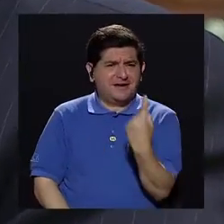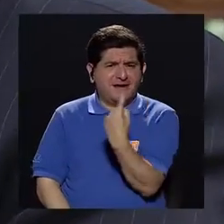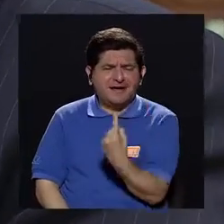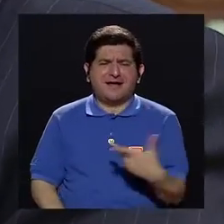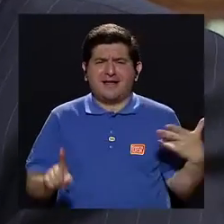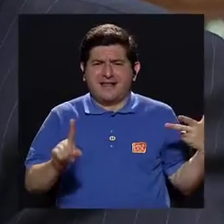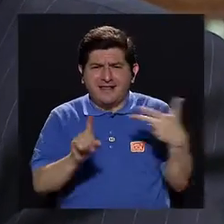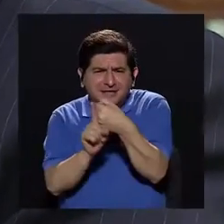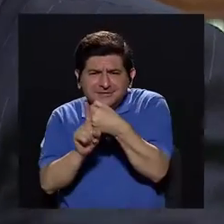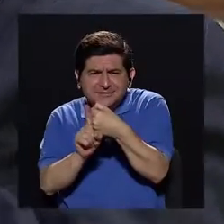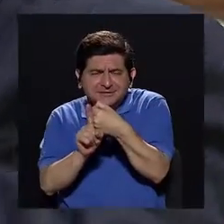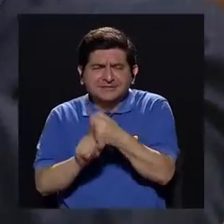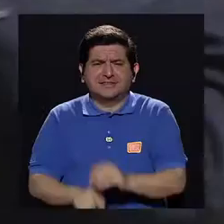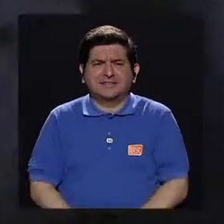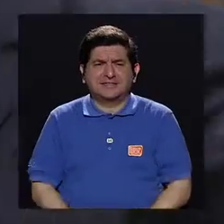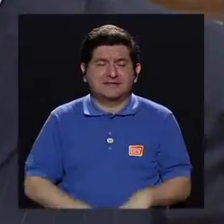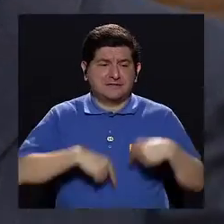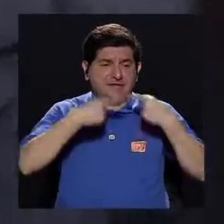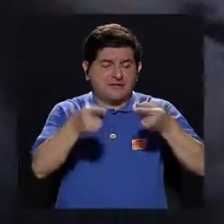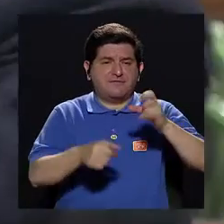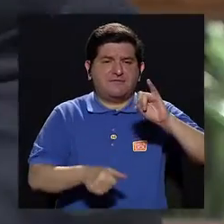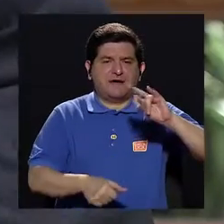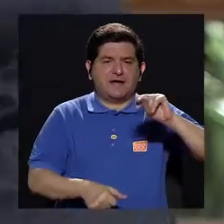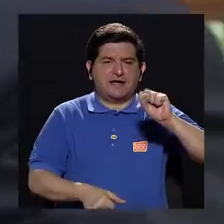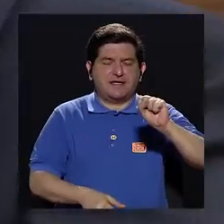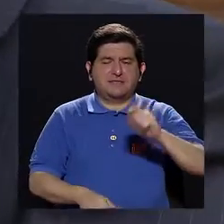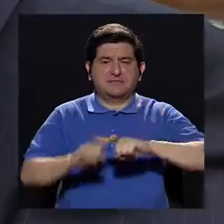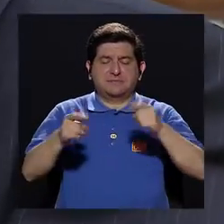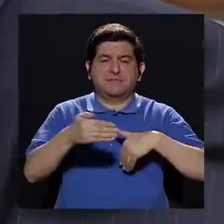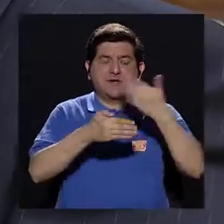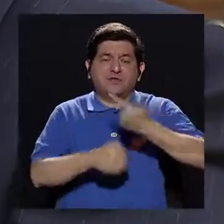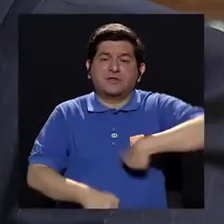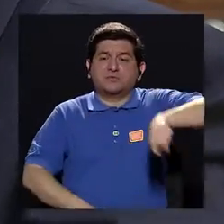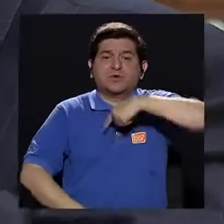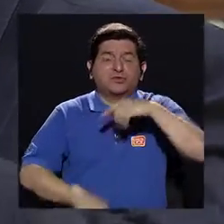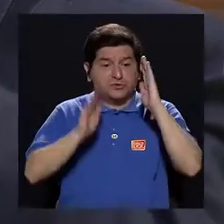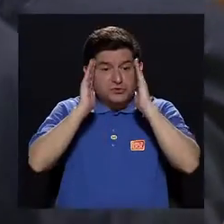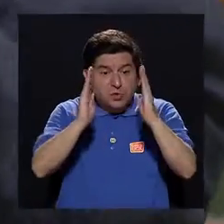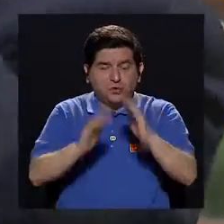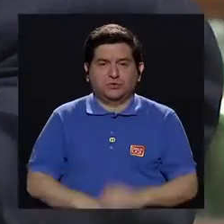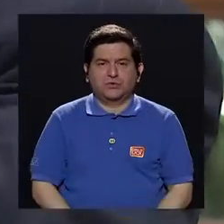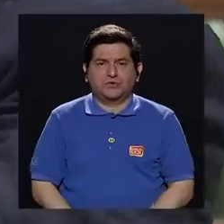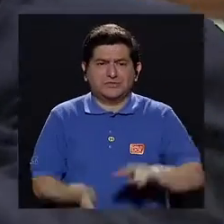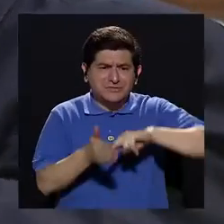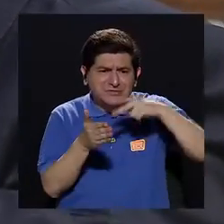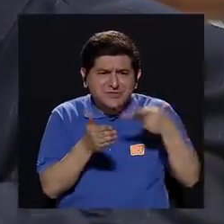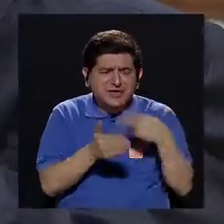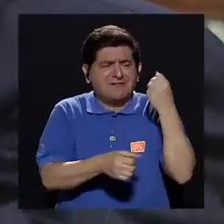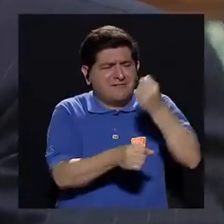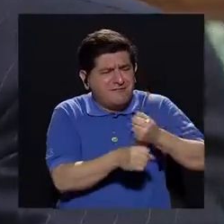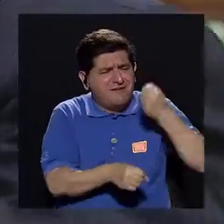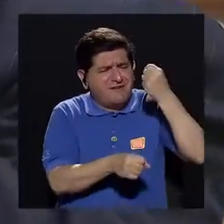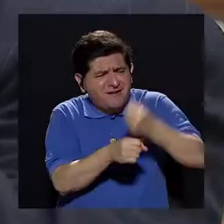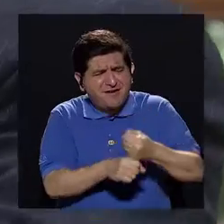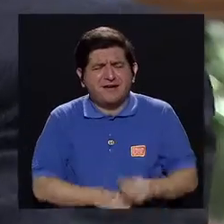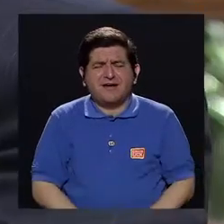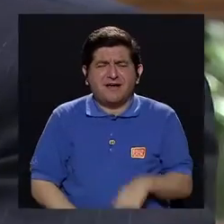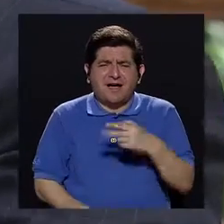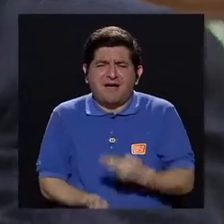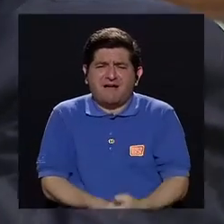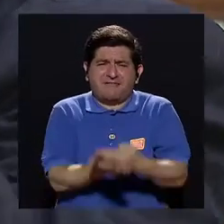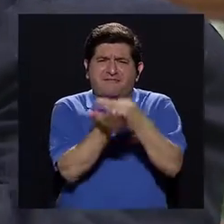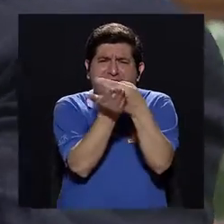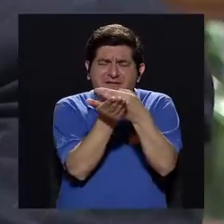accidente en motocicleta va a LIMS, pero luego vuelve a nosotros. Y esto requiere todo un trabajo, a veces de